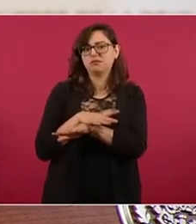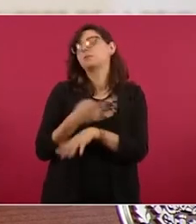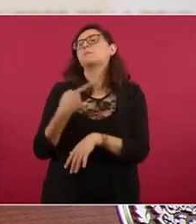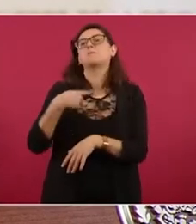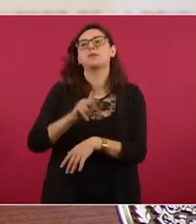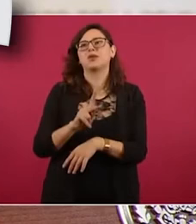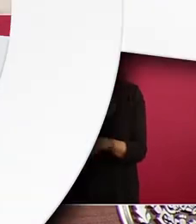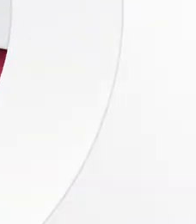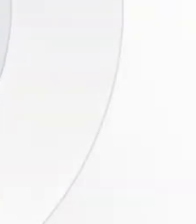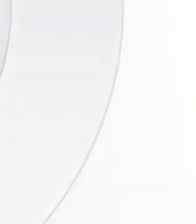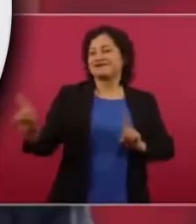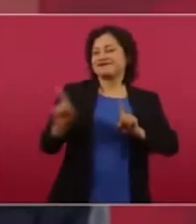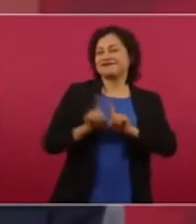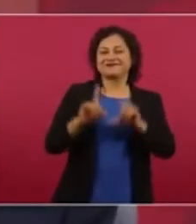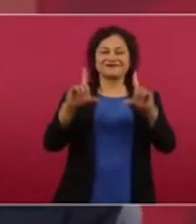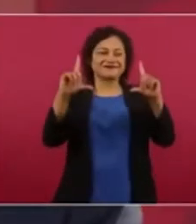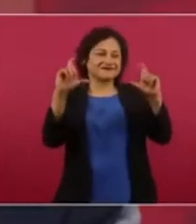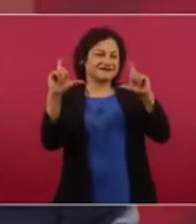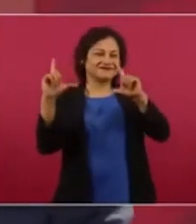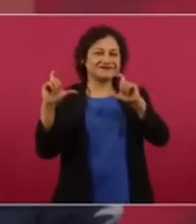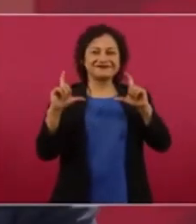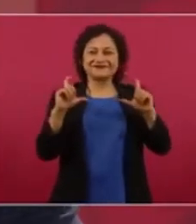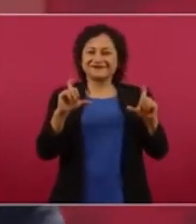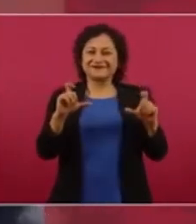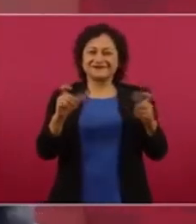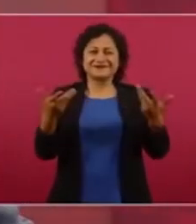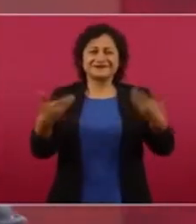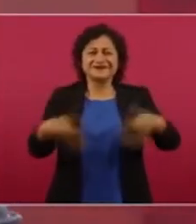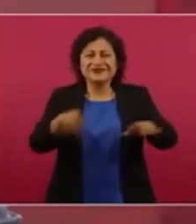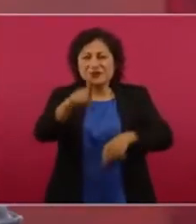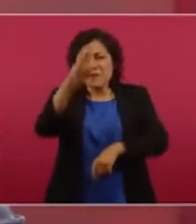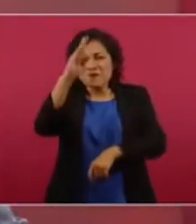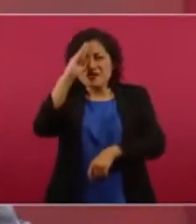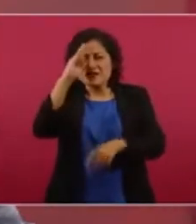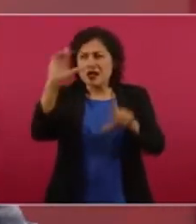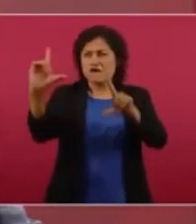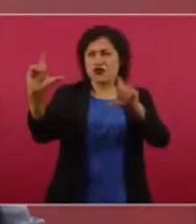económico cuántas fotos tengo yo